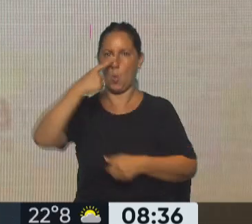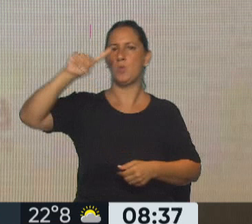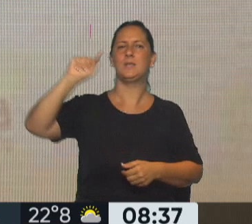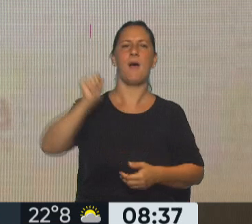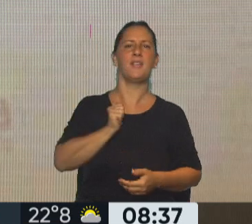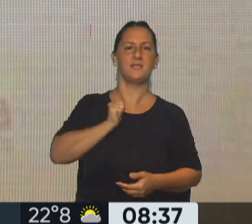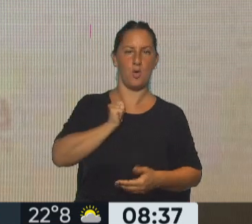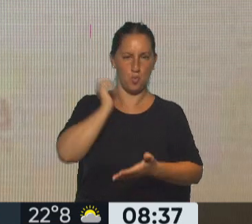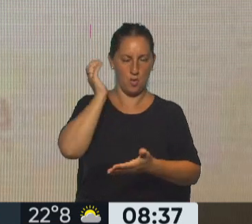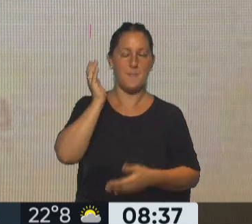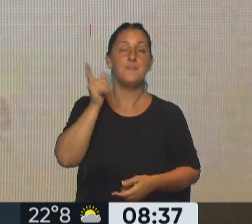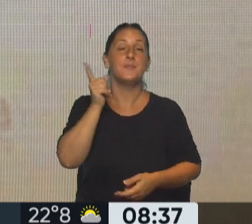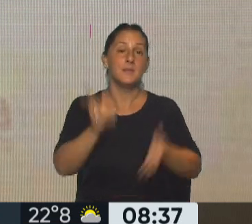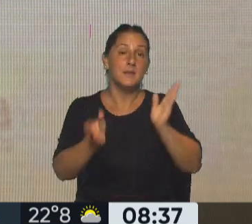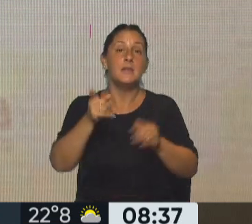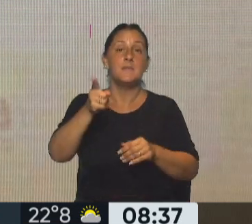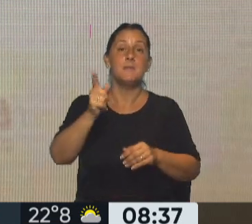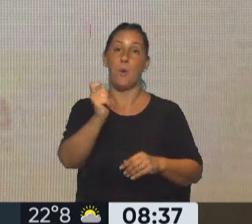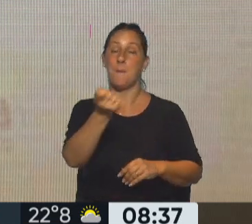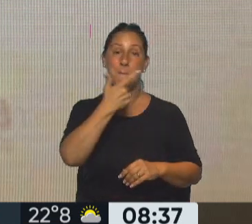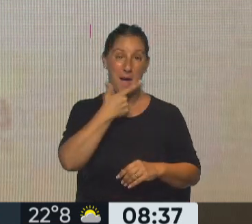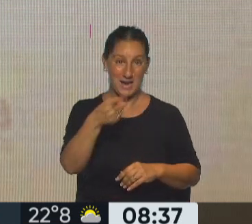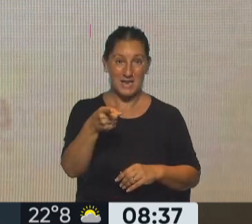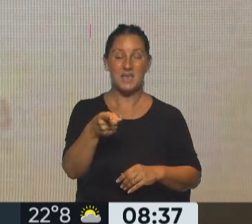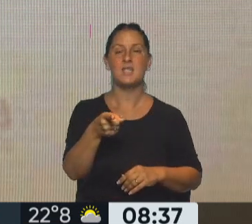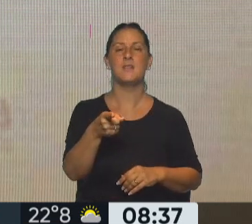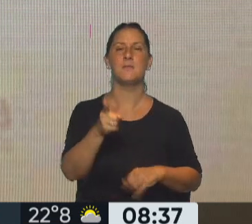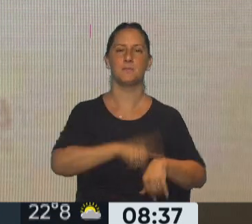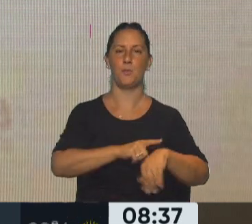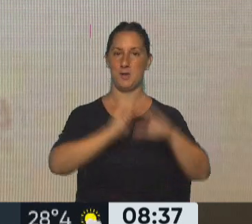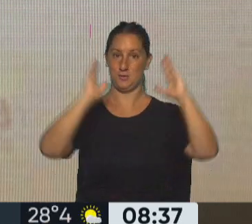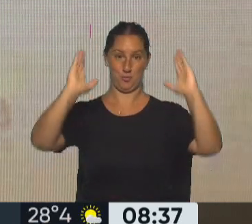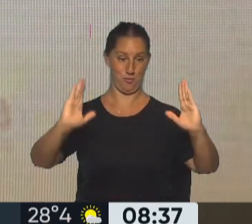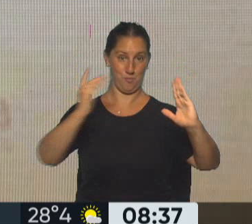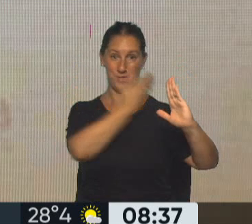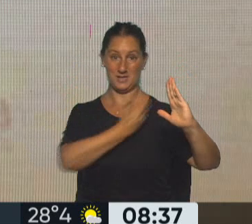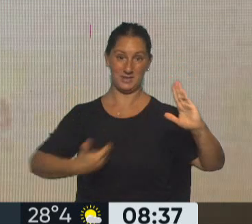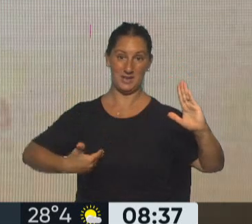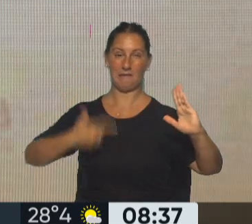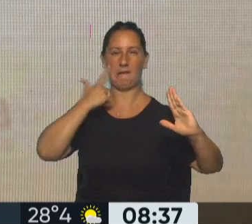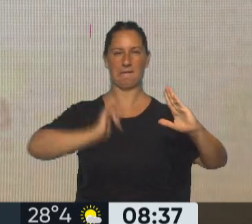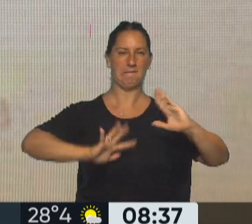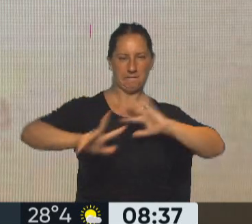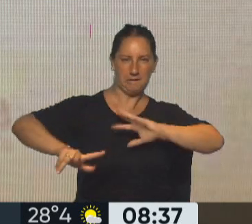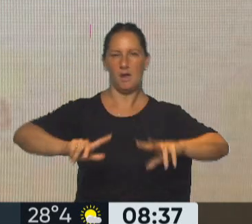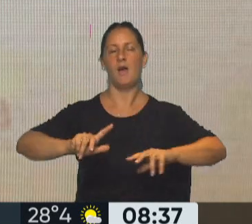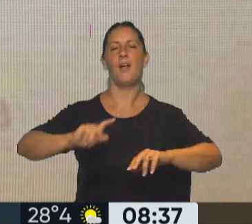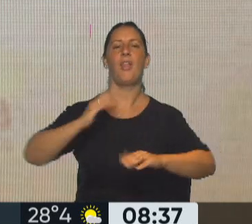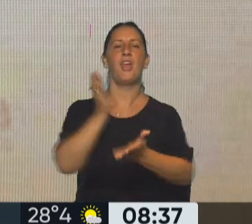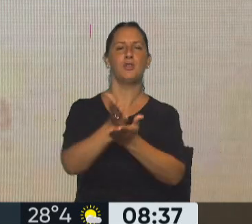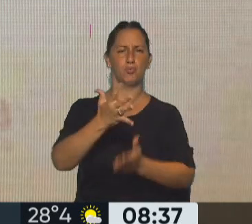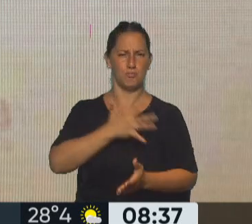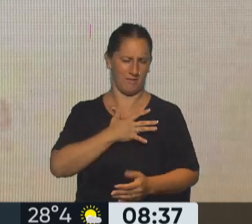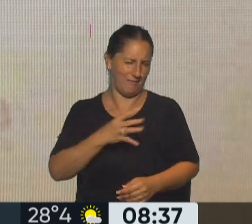dictadura militar. Es el mismo Mauricio Macri que, claro, durante su gestión habló del curro de los derechos humanos en una falta de